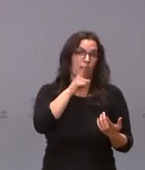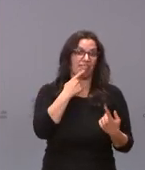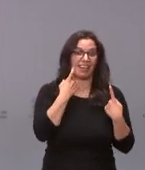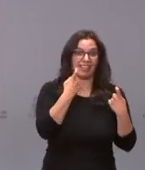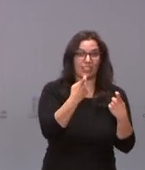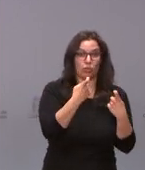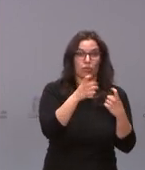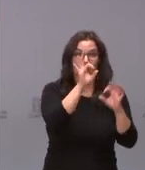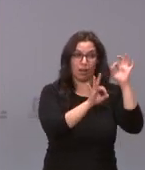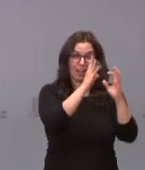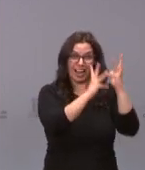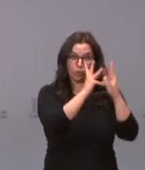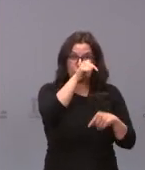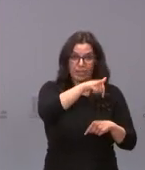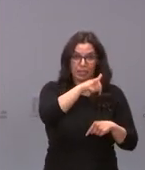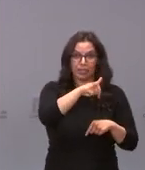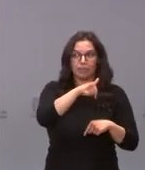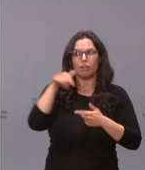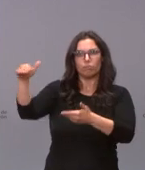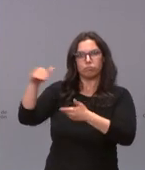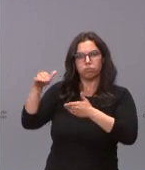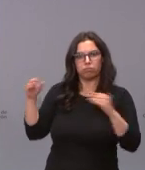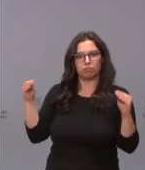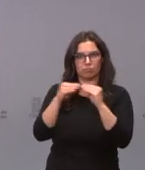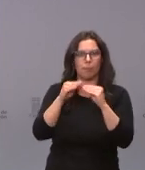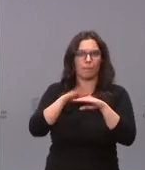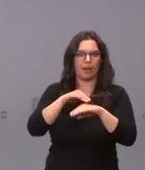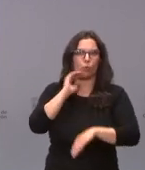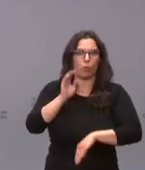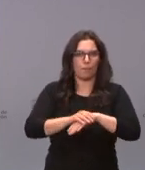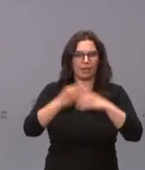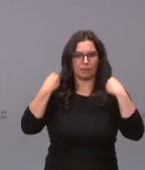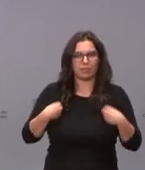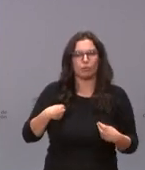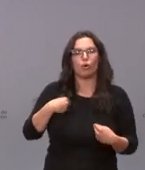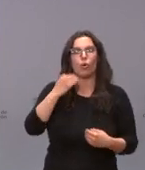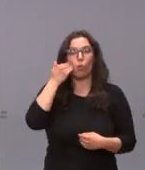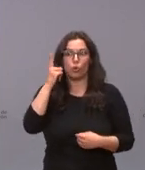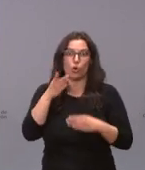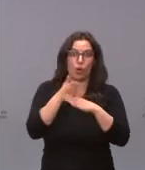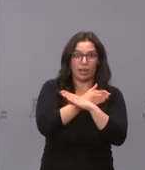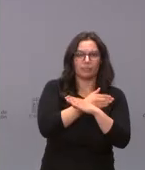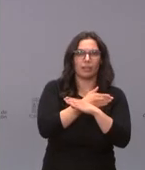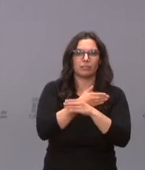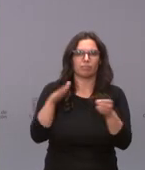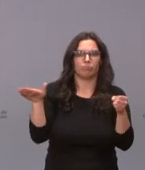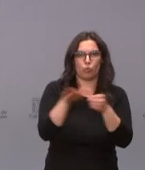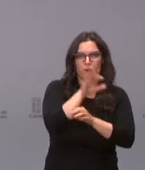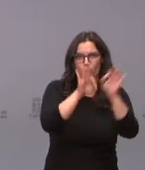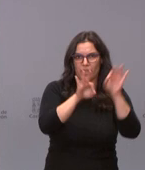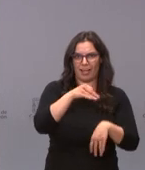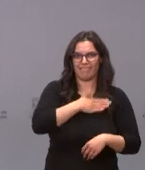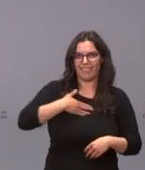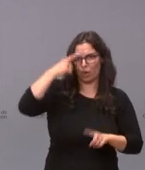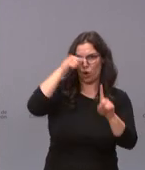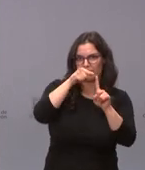para llegar a ese mínimo de población inmunizada antes de antes de julio gracias si se comentó